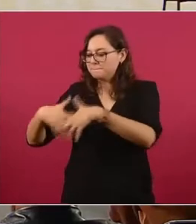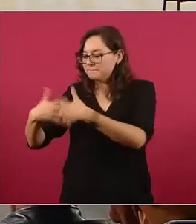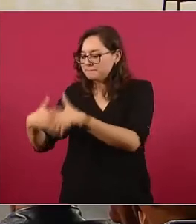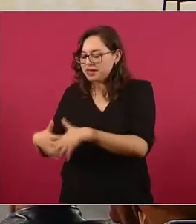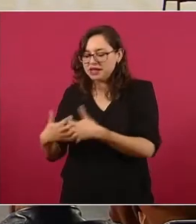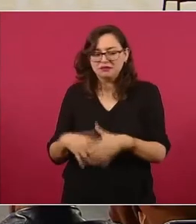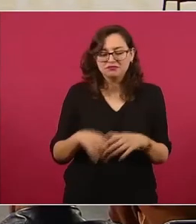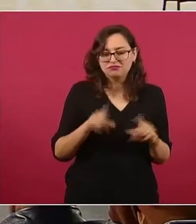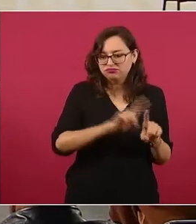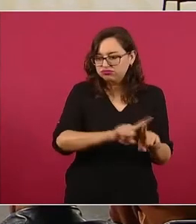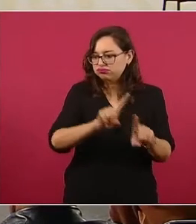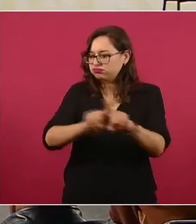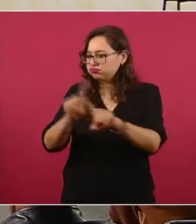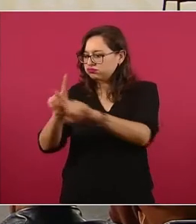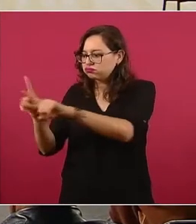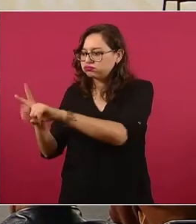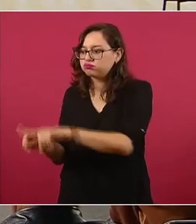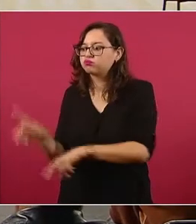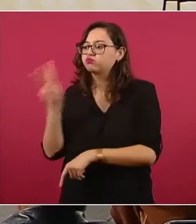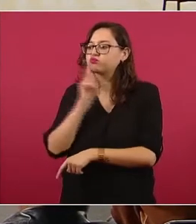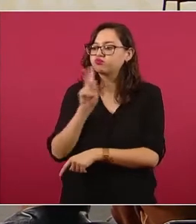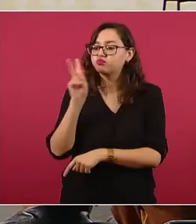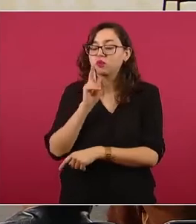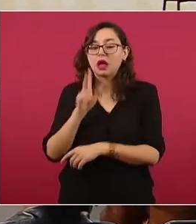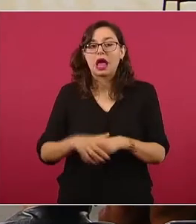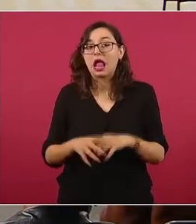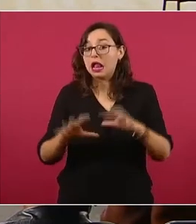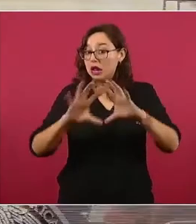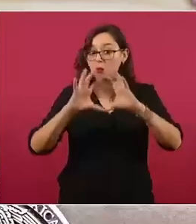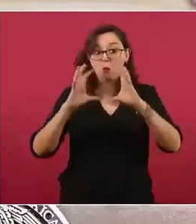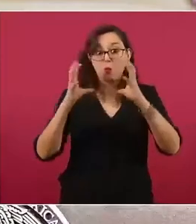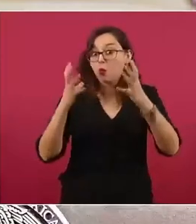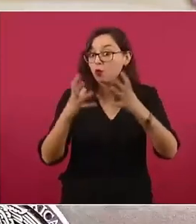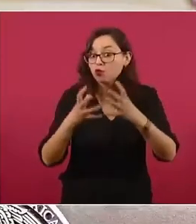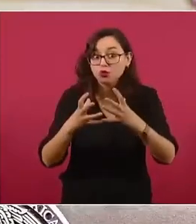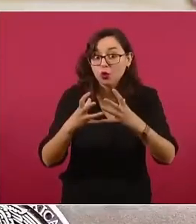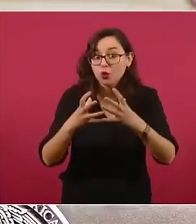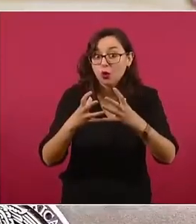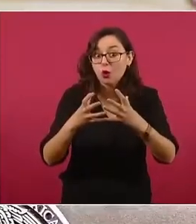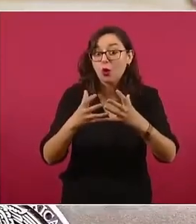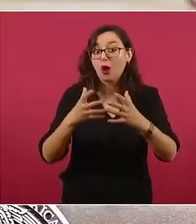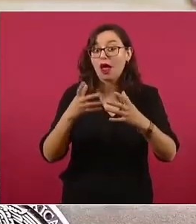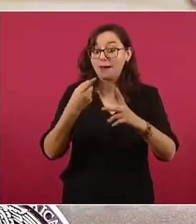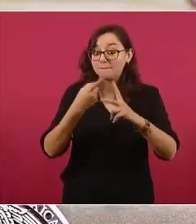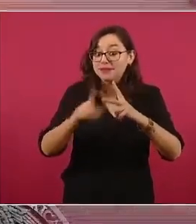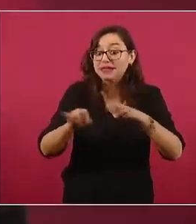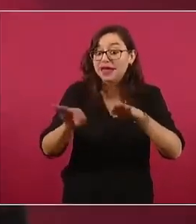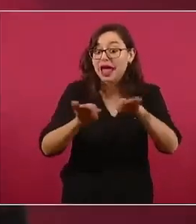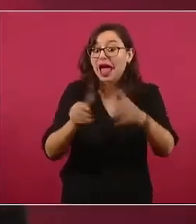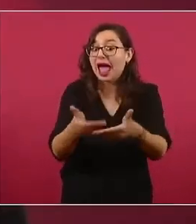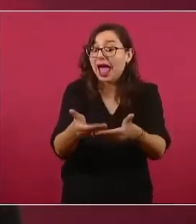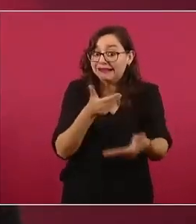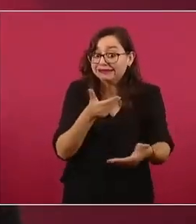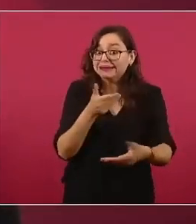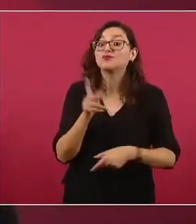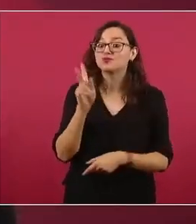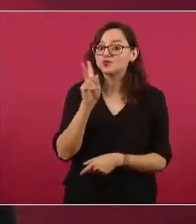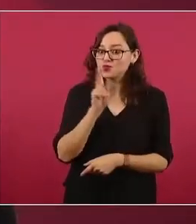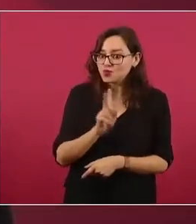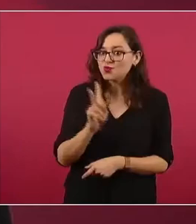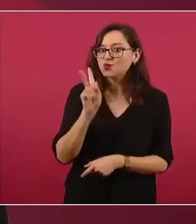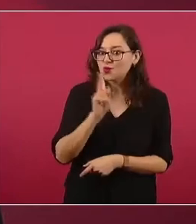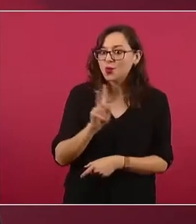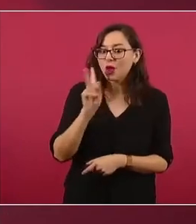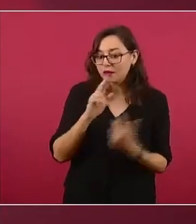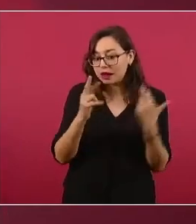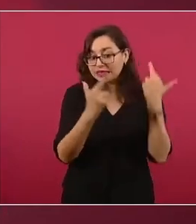un largo etcétera. En todas las refinerías del mundo se prueban los equipos, se revisan para que al final